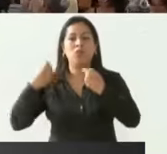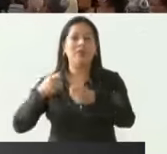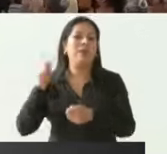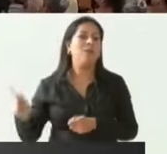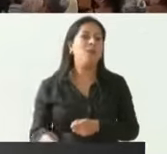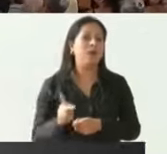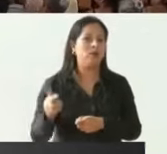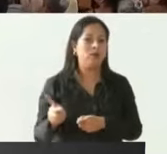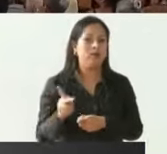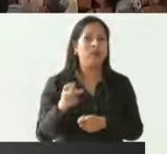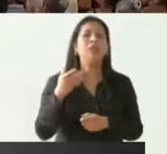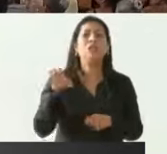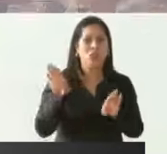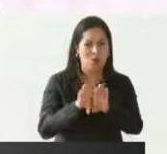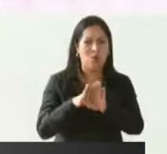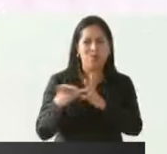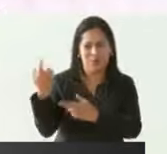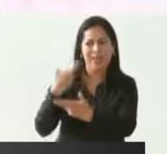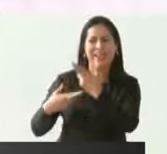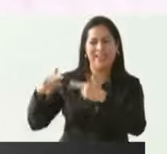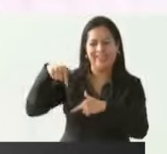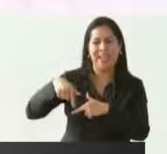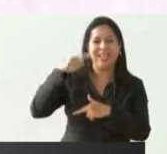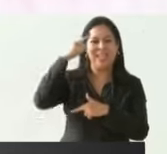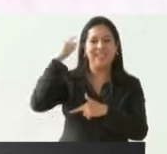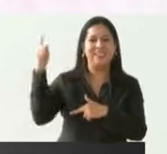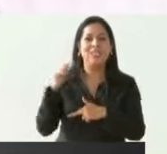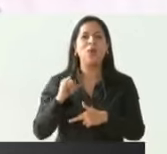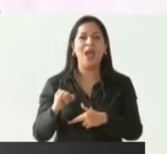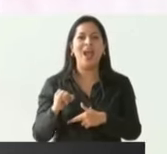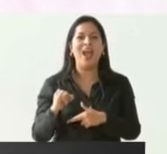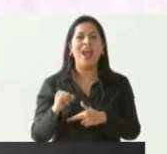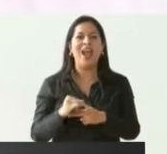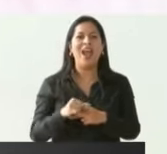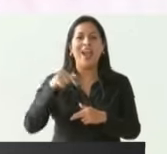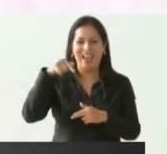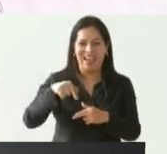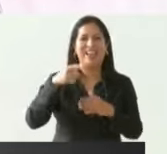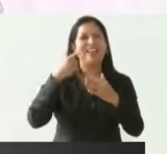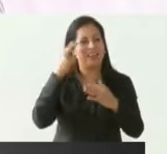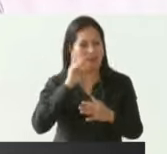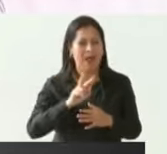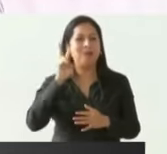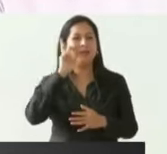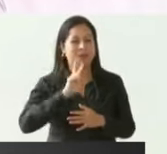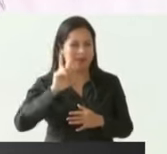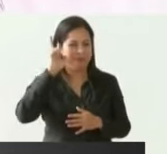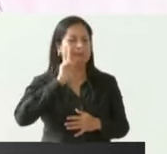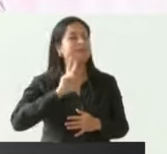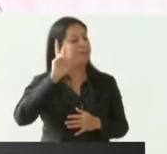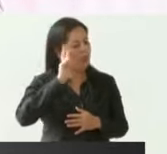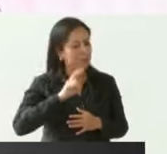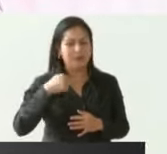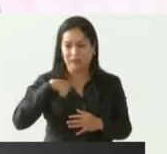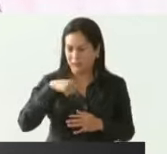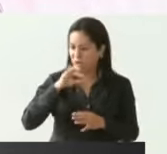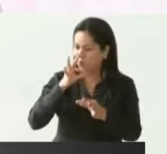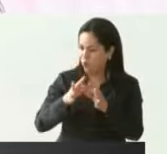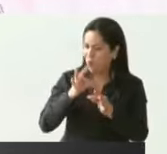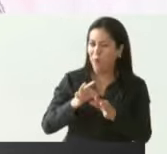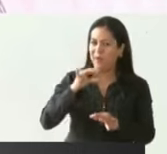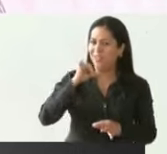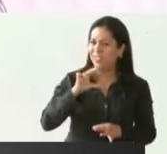y como voy a regresar a Cigua aquí vamos a ver si cumplimos o no